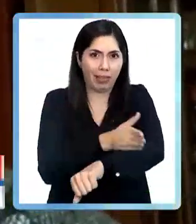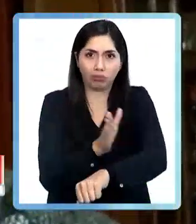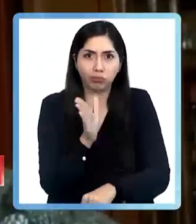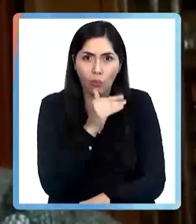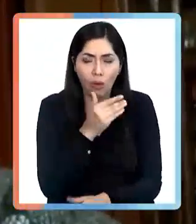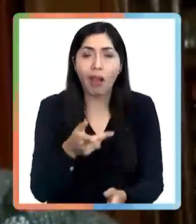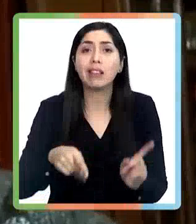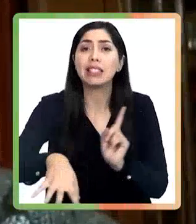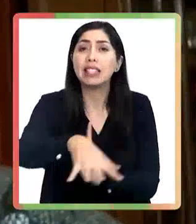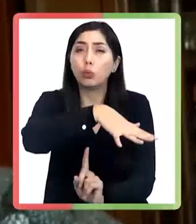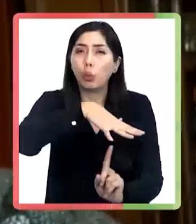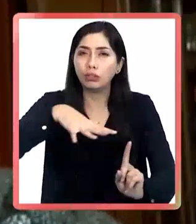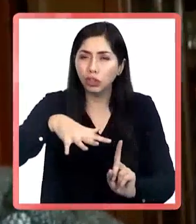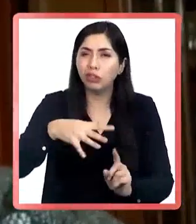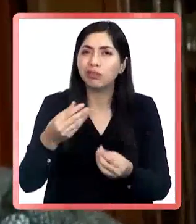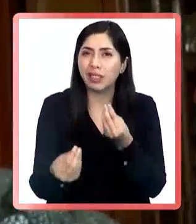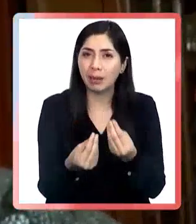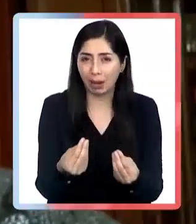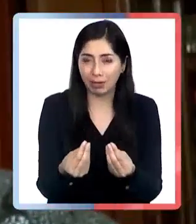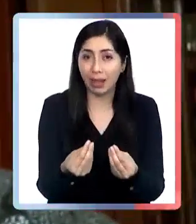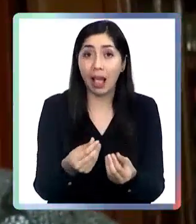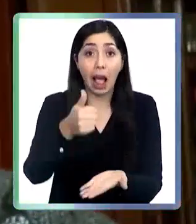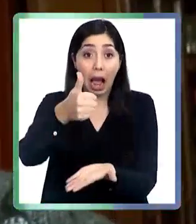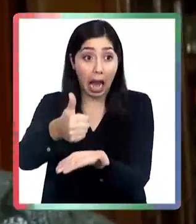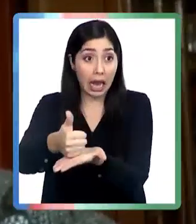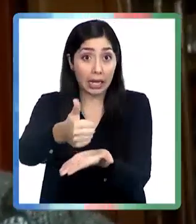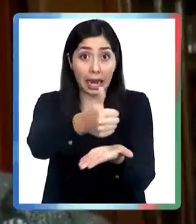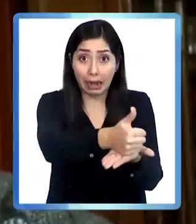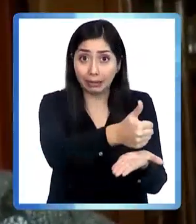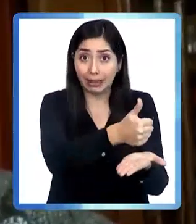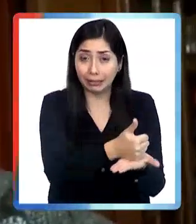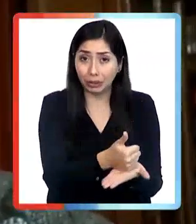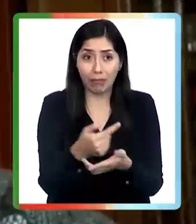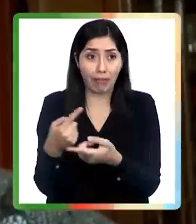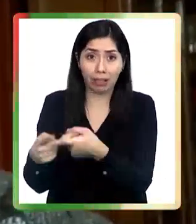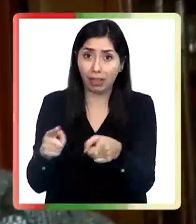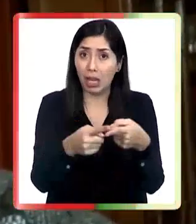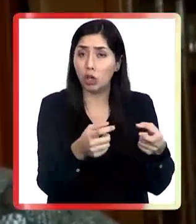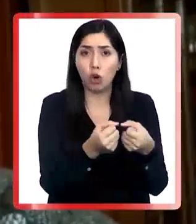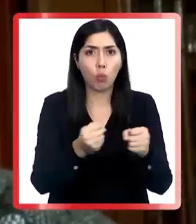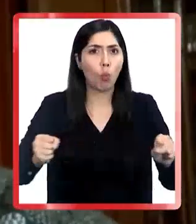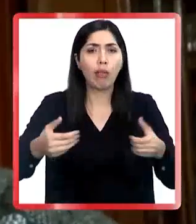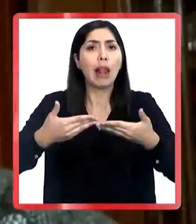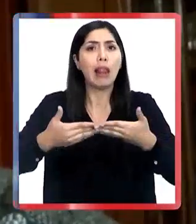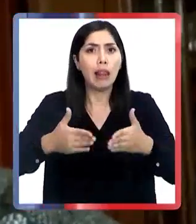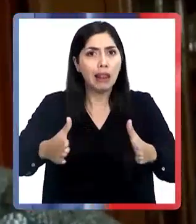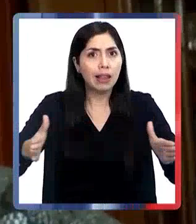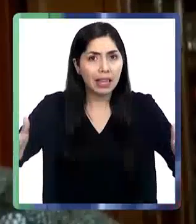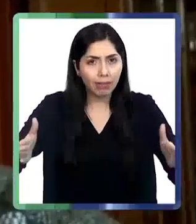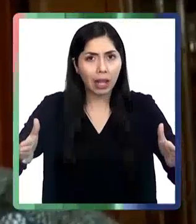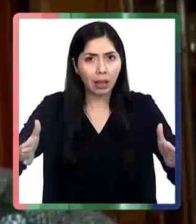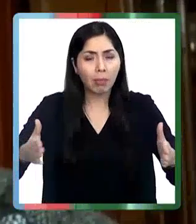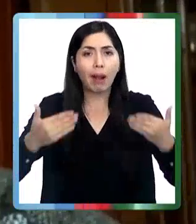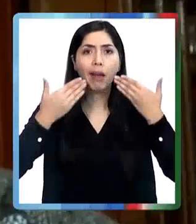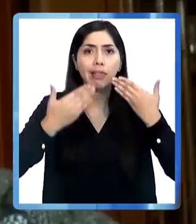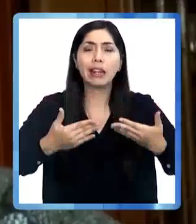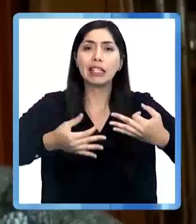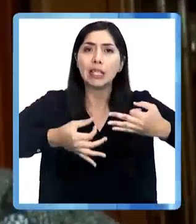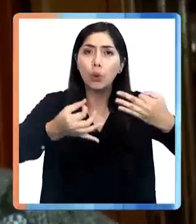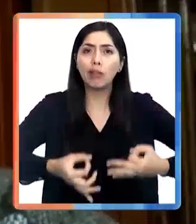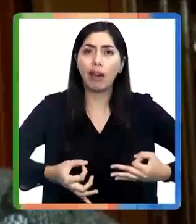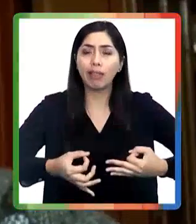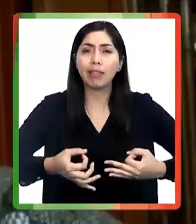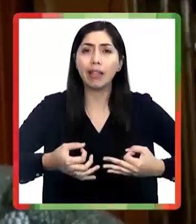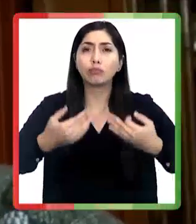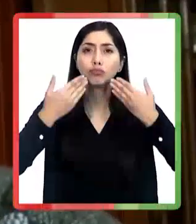Esta situación genera que los alcaldes no puedan actuar en forma libre para resguardar la seguridad y el